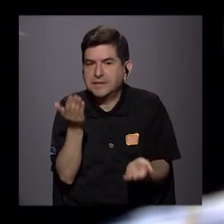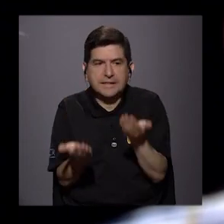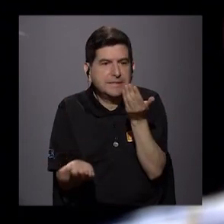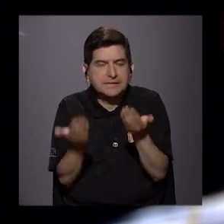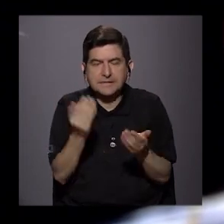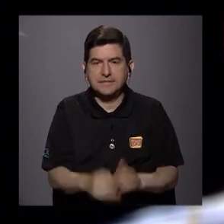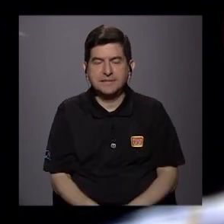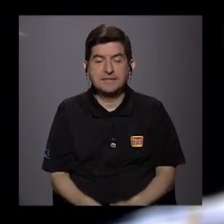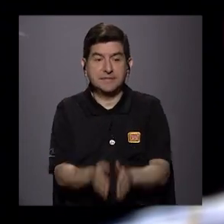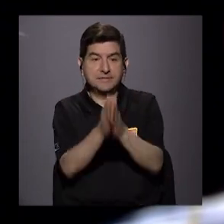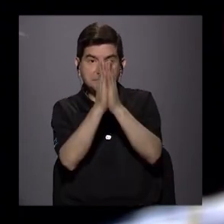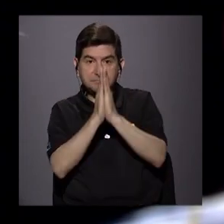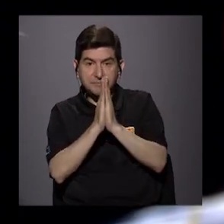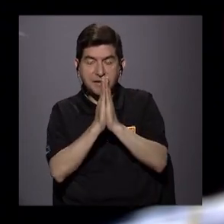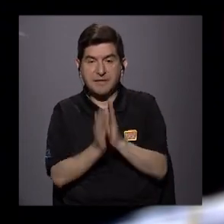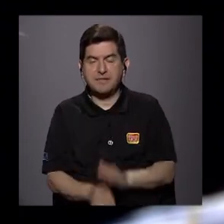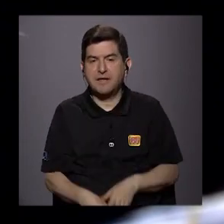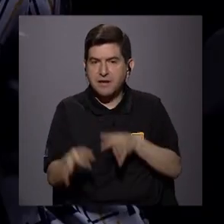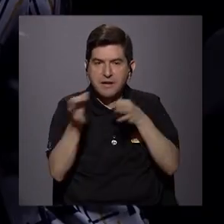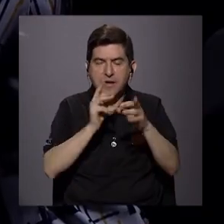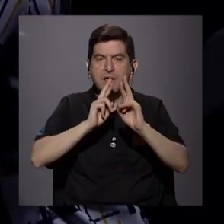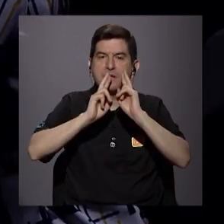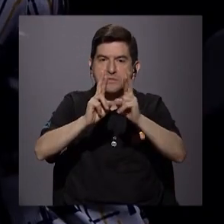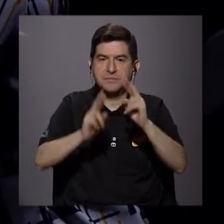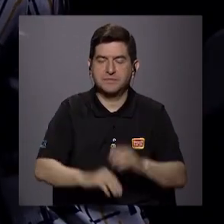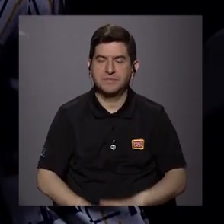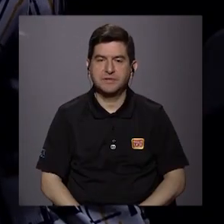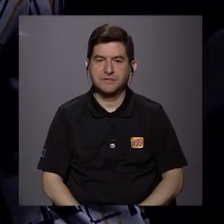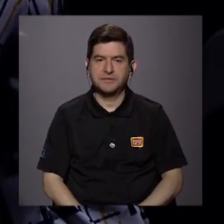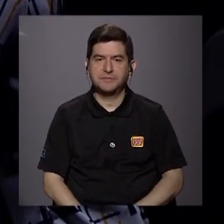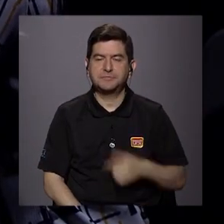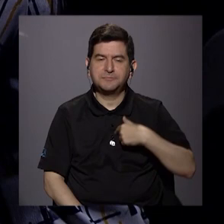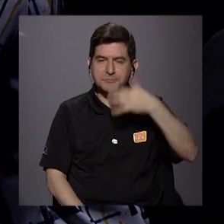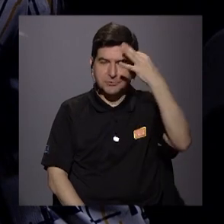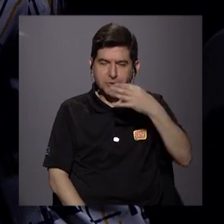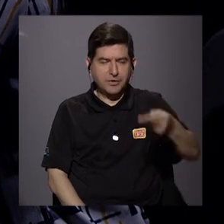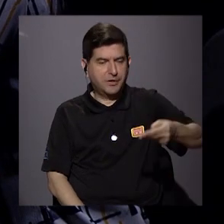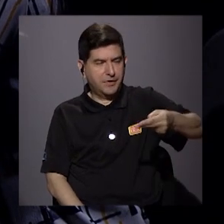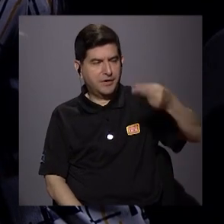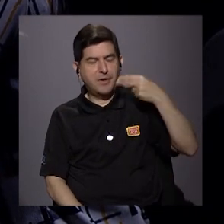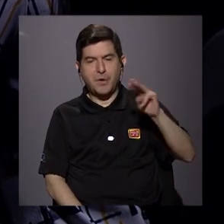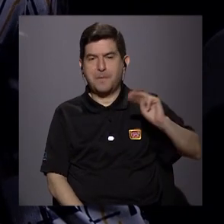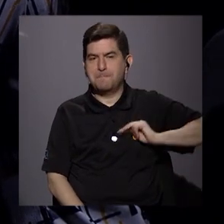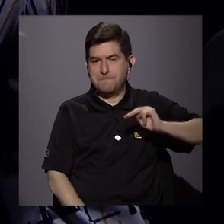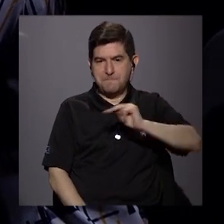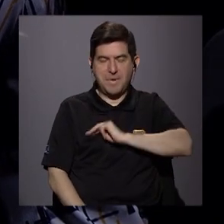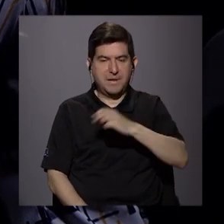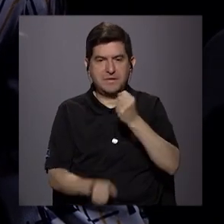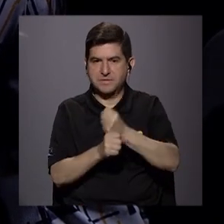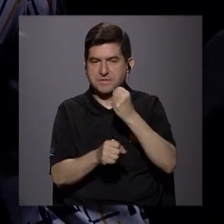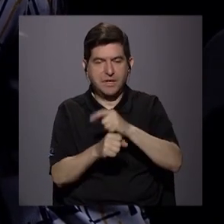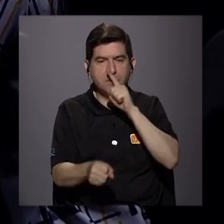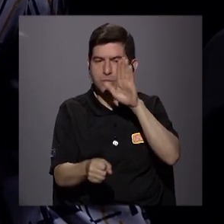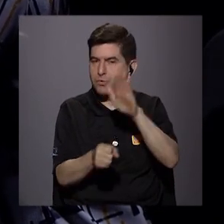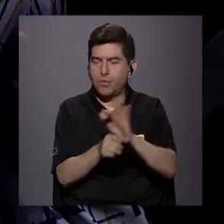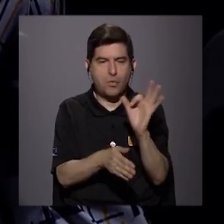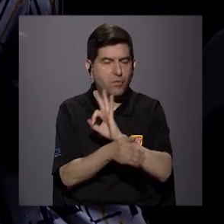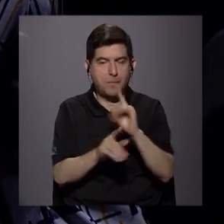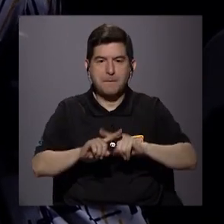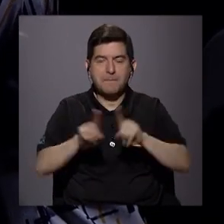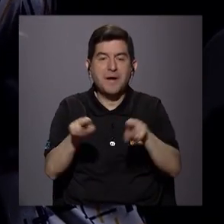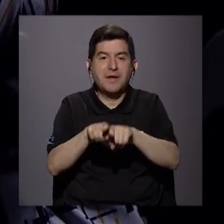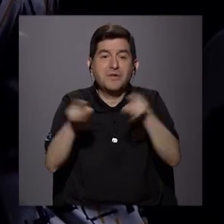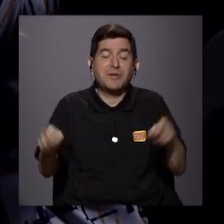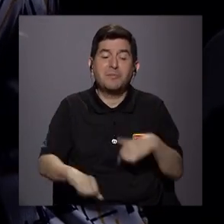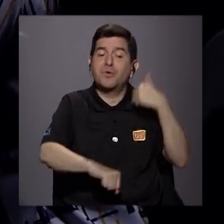podríamos pedirle rinda cuentas? Yo creo que históricamente el Ministerio de Trabajo no ha cumplido esa función, pero tampoco